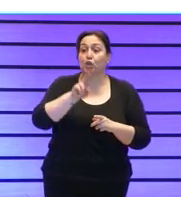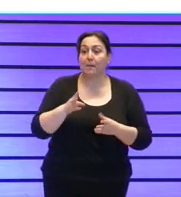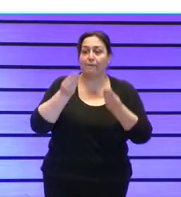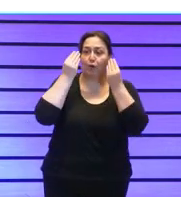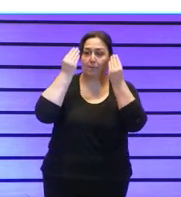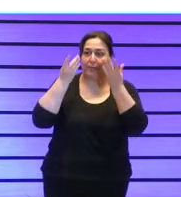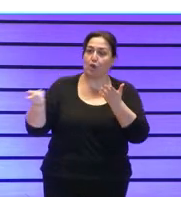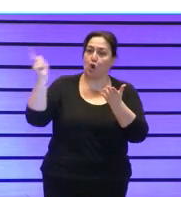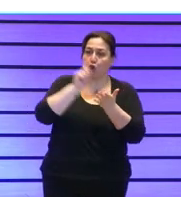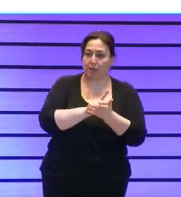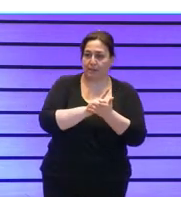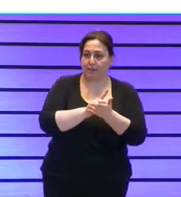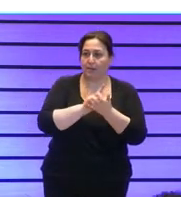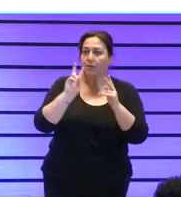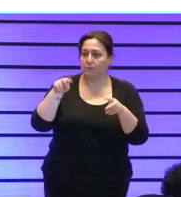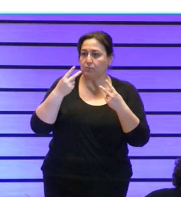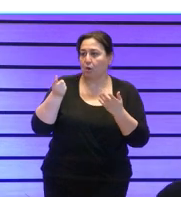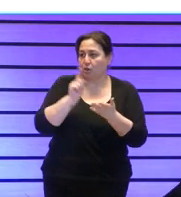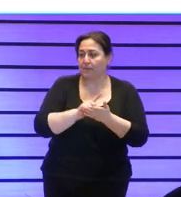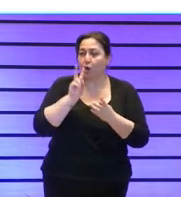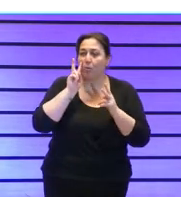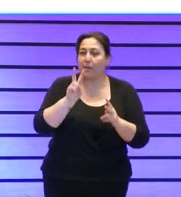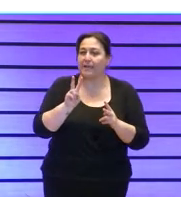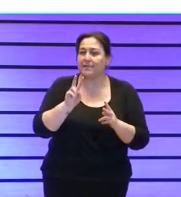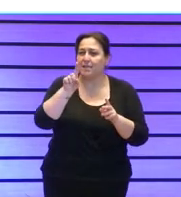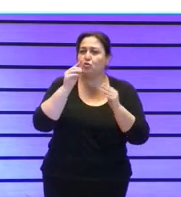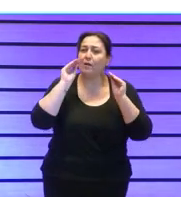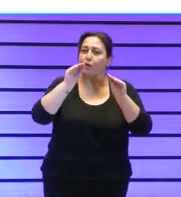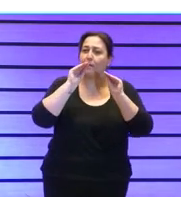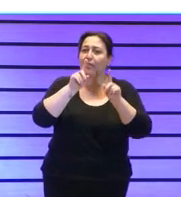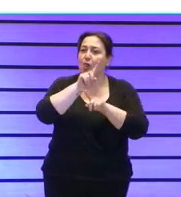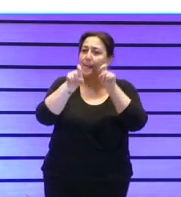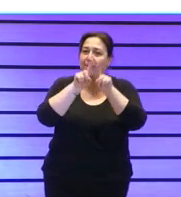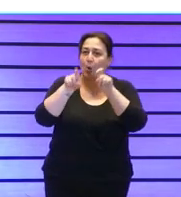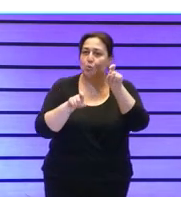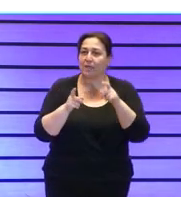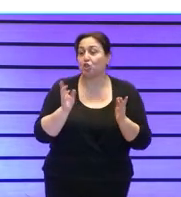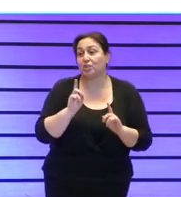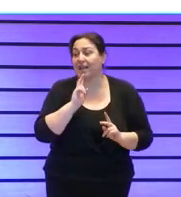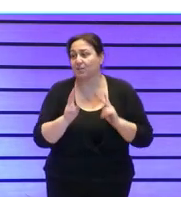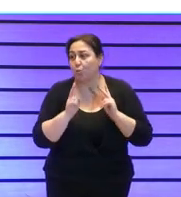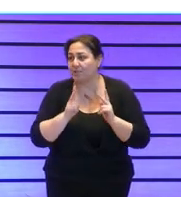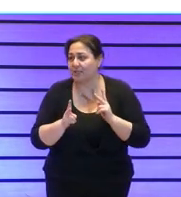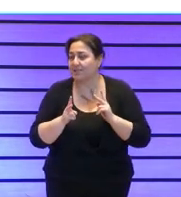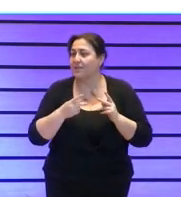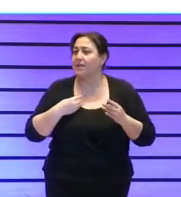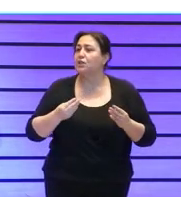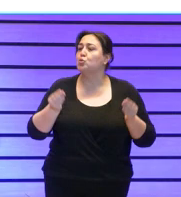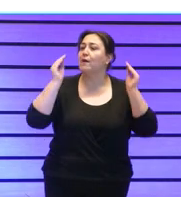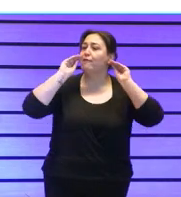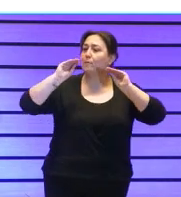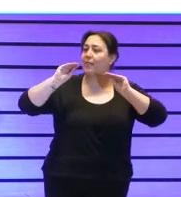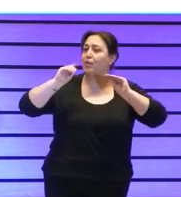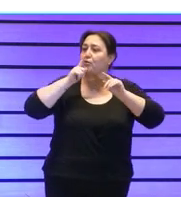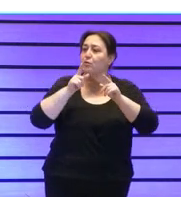pudimos volver a encontrarnos y como veis es una formación de preguntas más que de respuestas y es una formación que tiene un